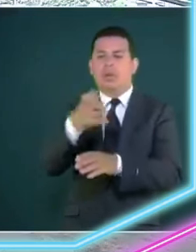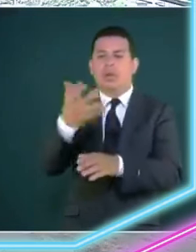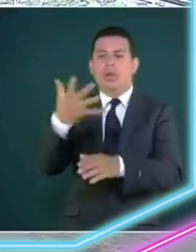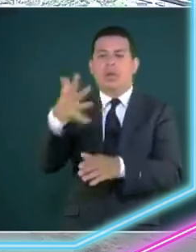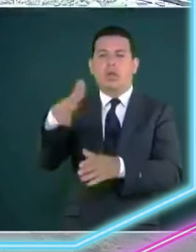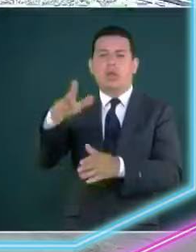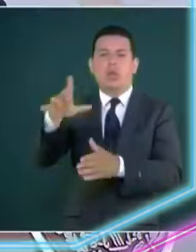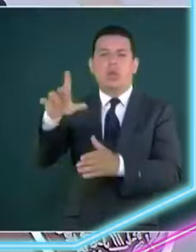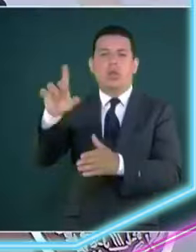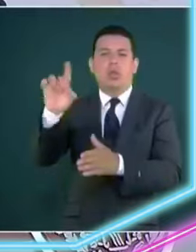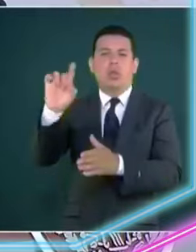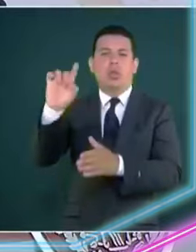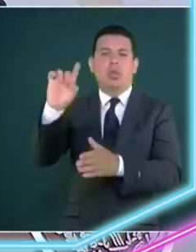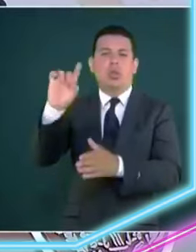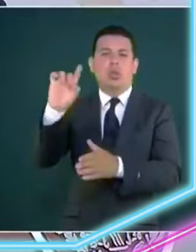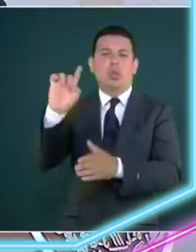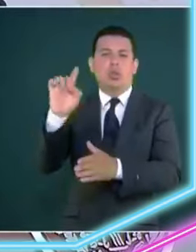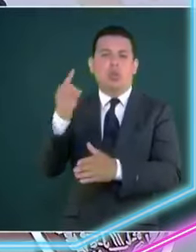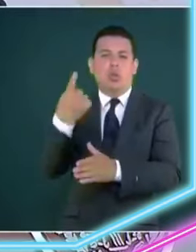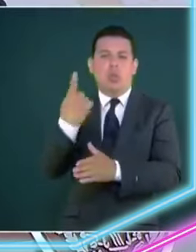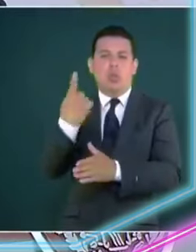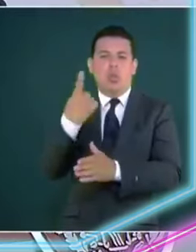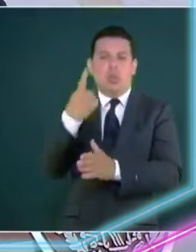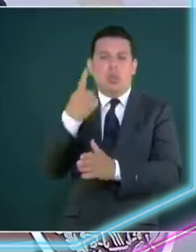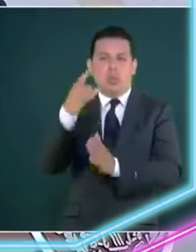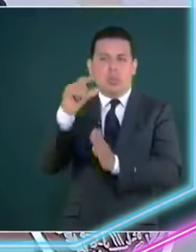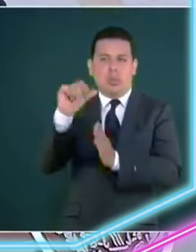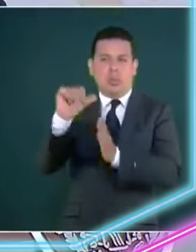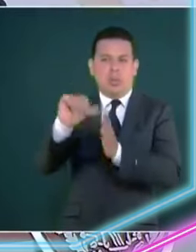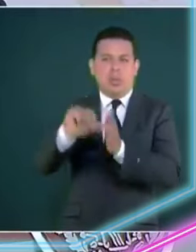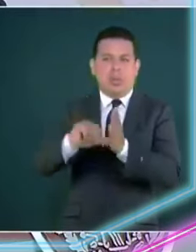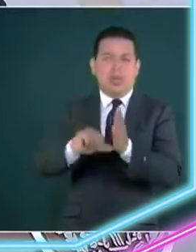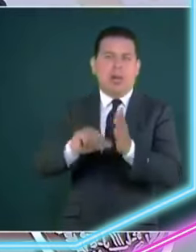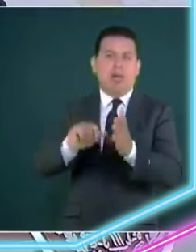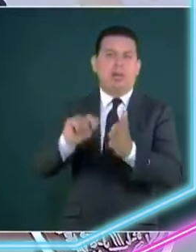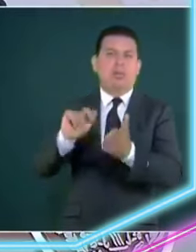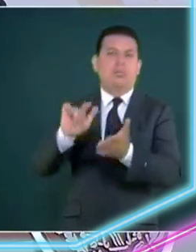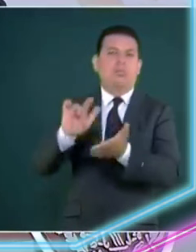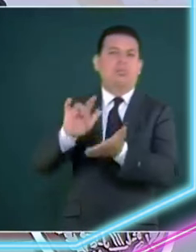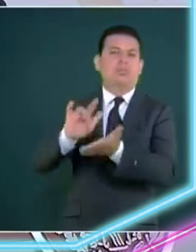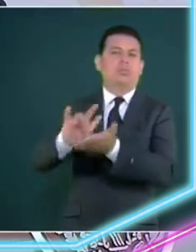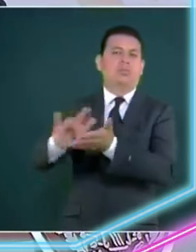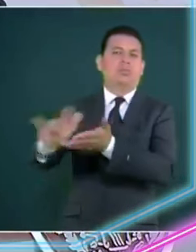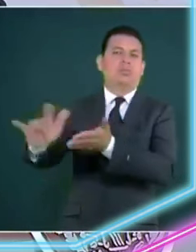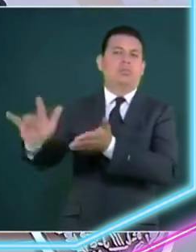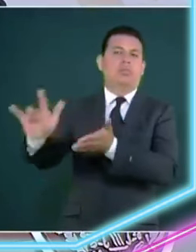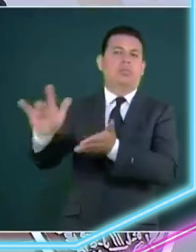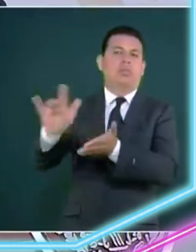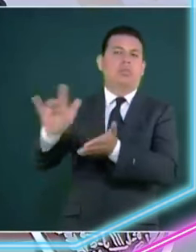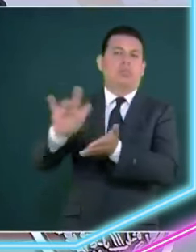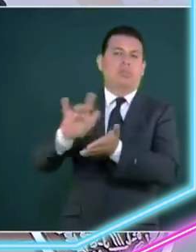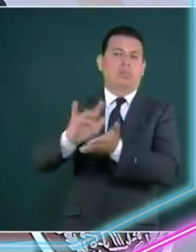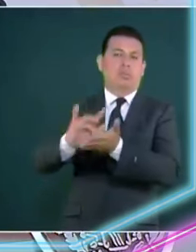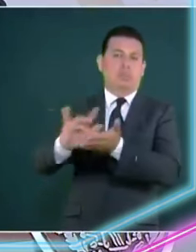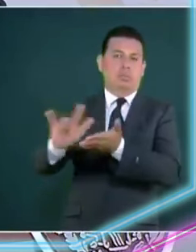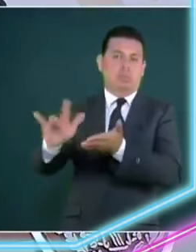es absurdo que traten así a la gente que migra es absurdo sobre todo porque somos un país de migrantes y entonces cuando dicen eso